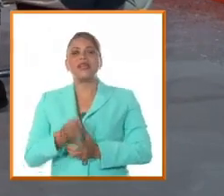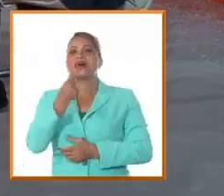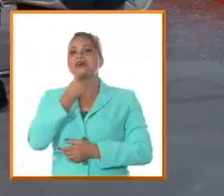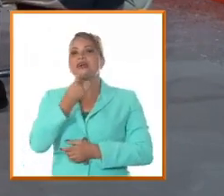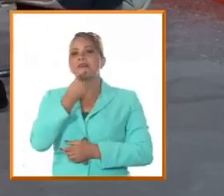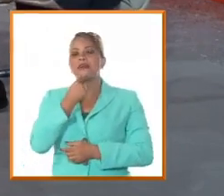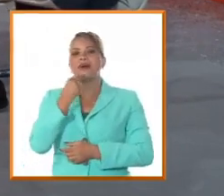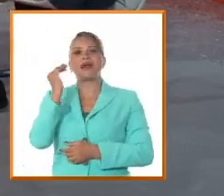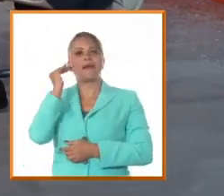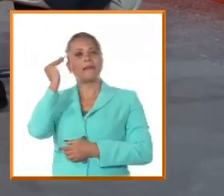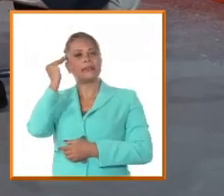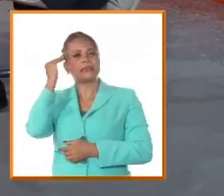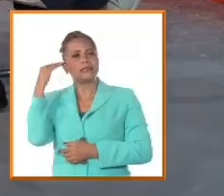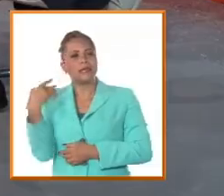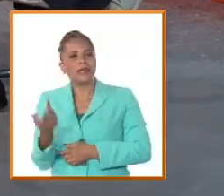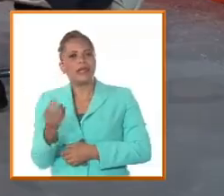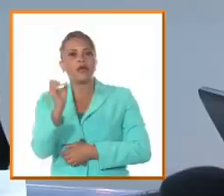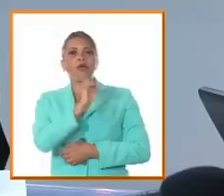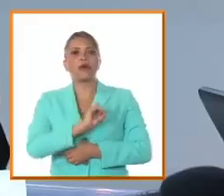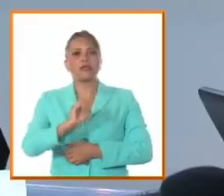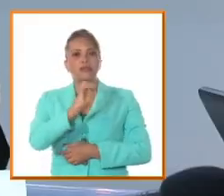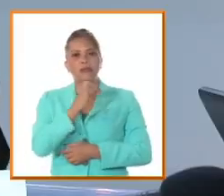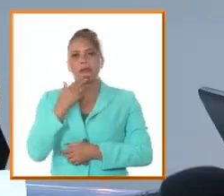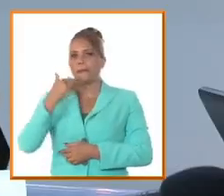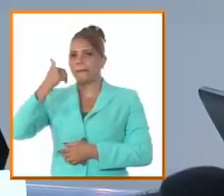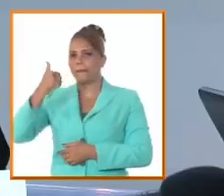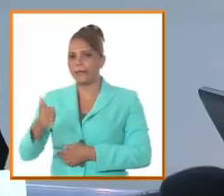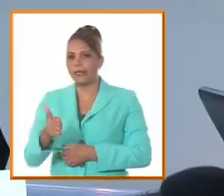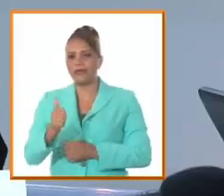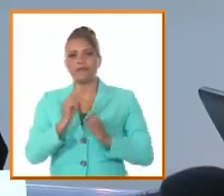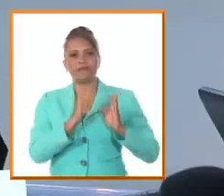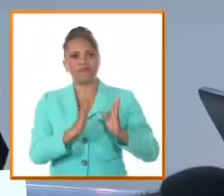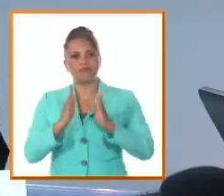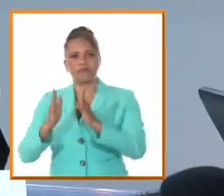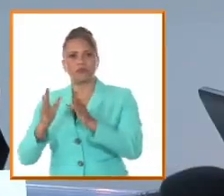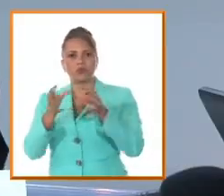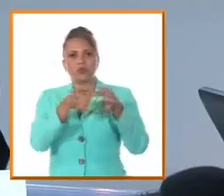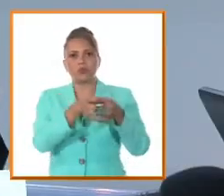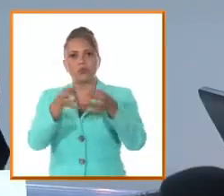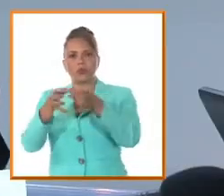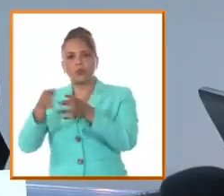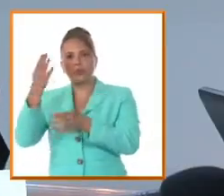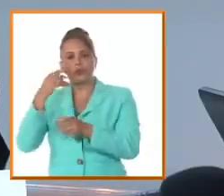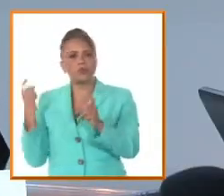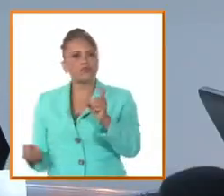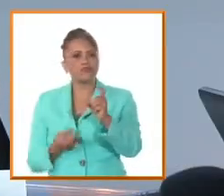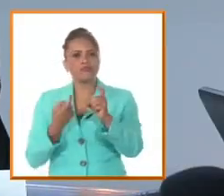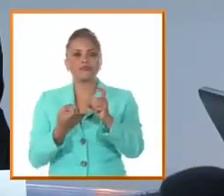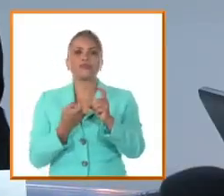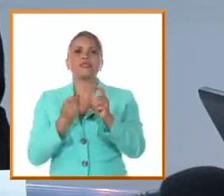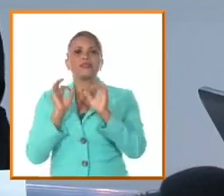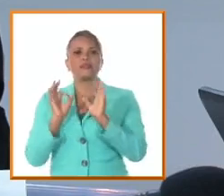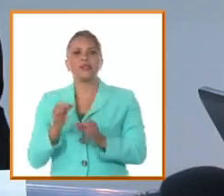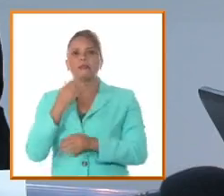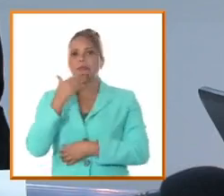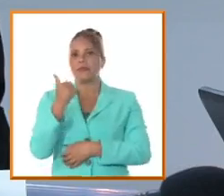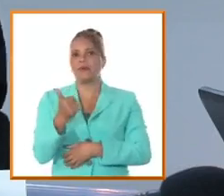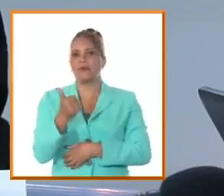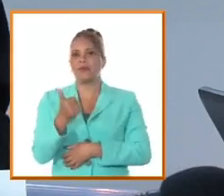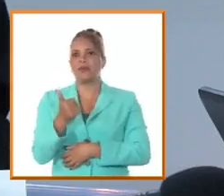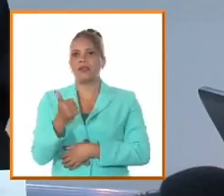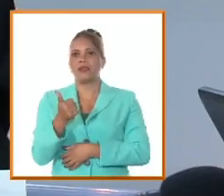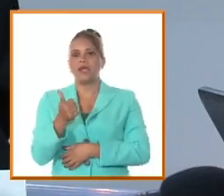organización su capacidad militar que como decía Felipe Julio no eran hombres